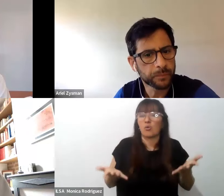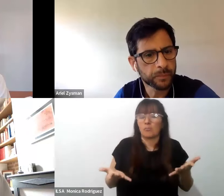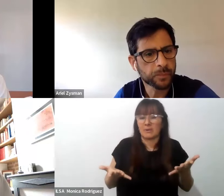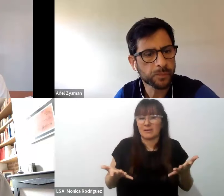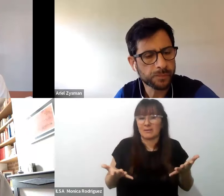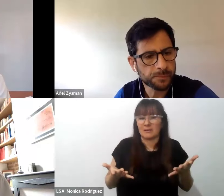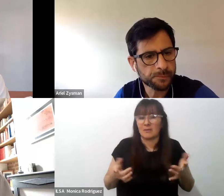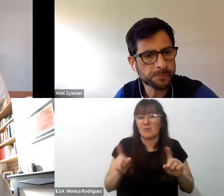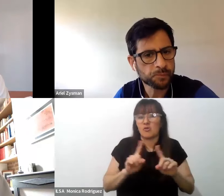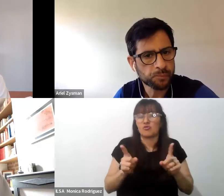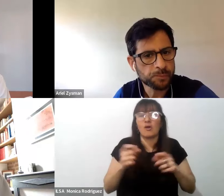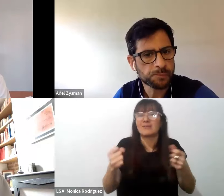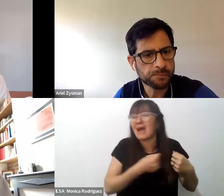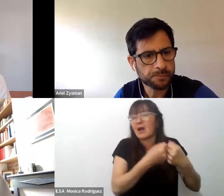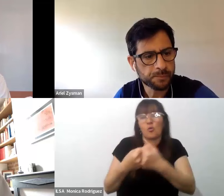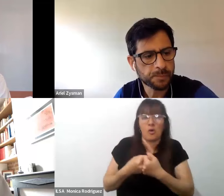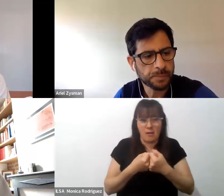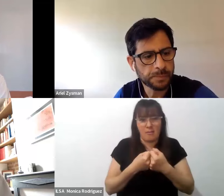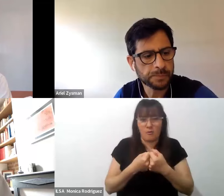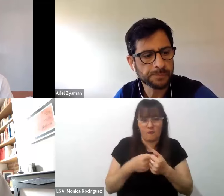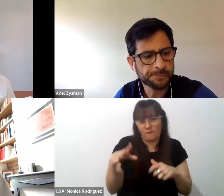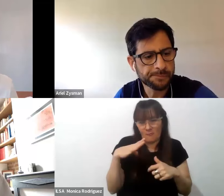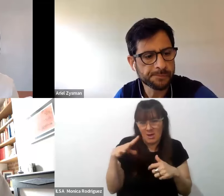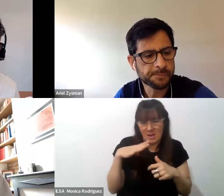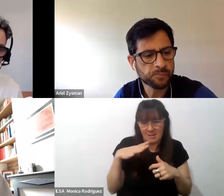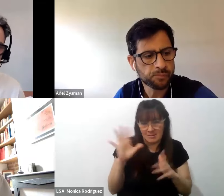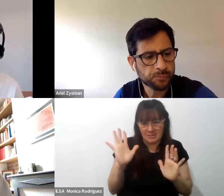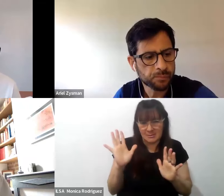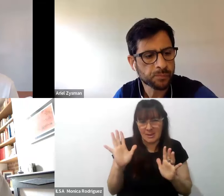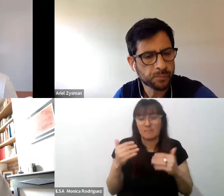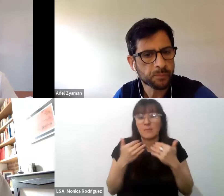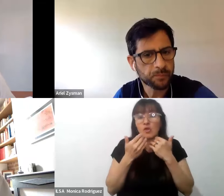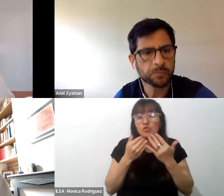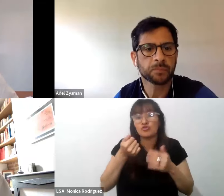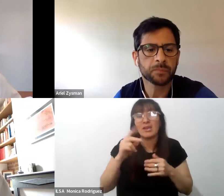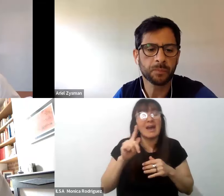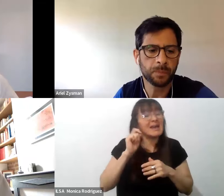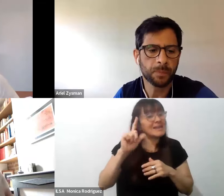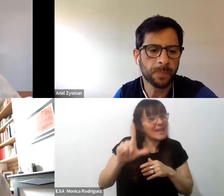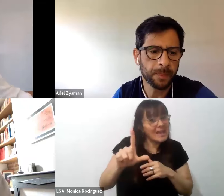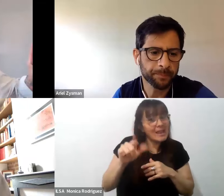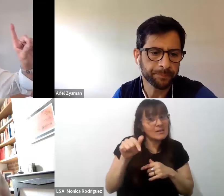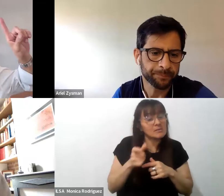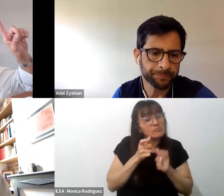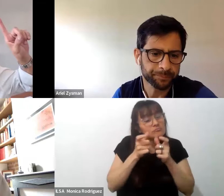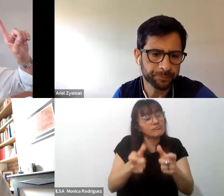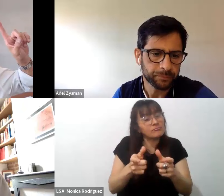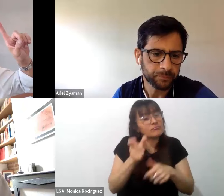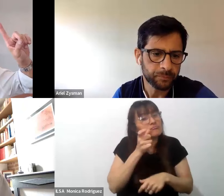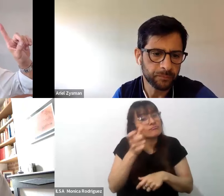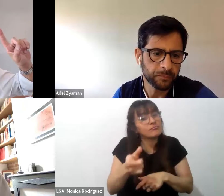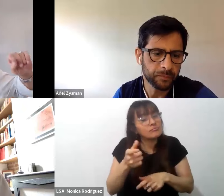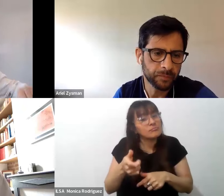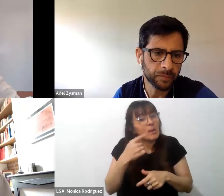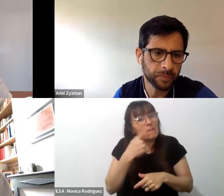es un consenso todavía no sé Ariel si respondí a tu pregunta